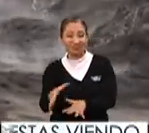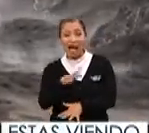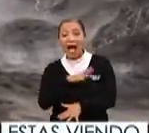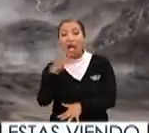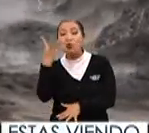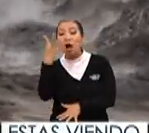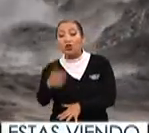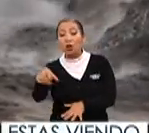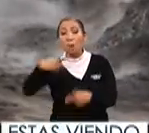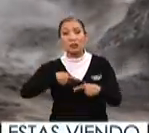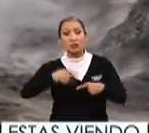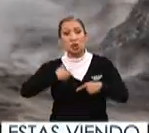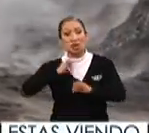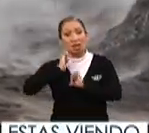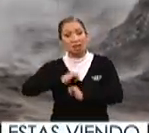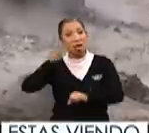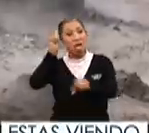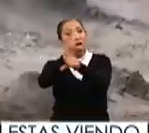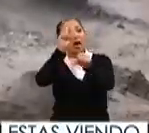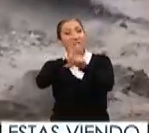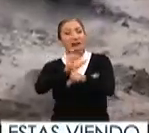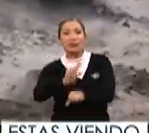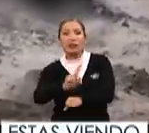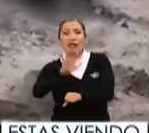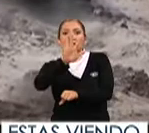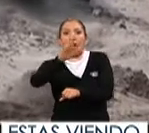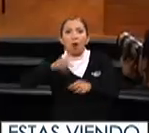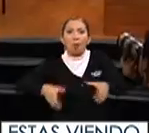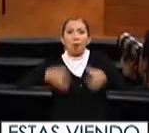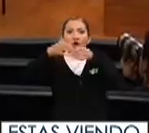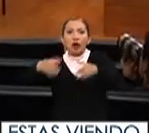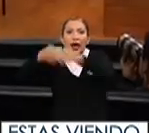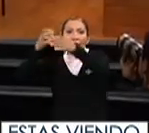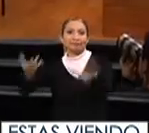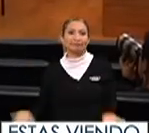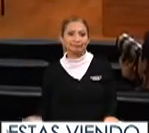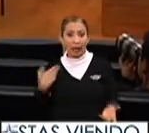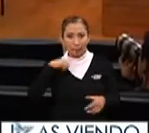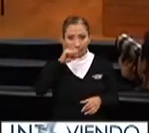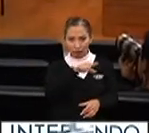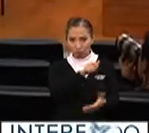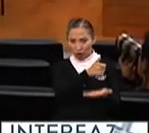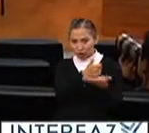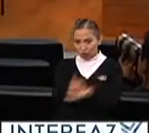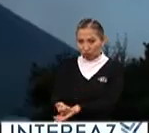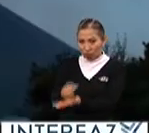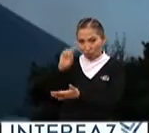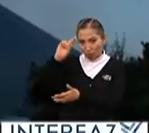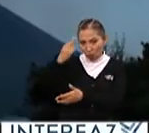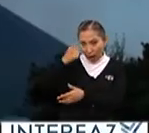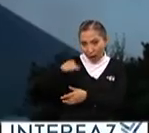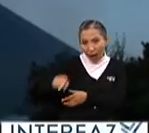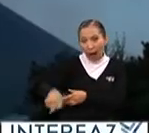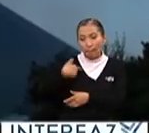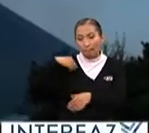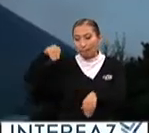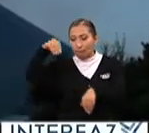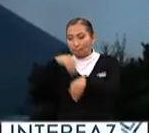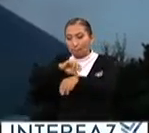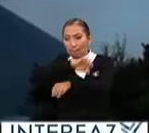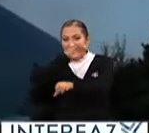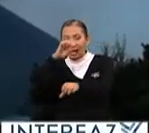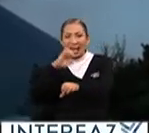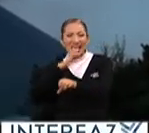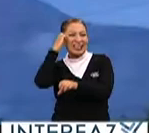existen cuatro vulcanólogos para monitorear 35 volcanes como parte de la ayuda de la máxima casa de estudios se instaló una